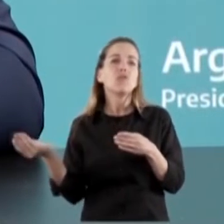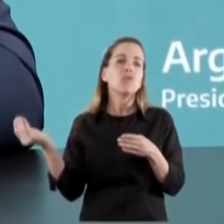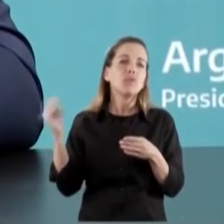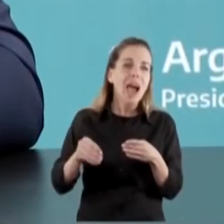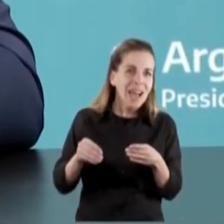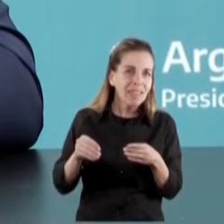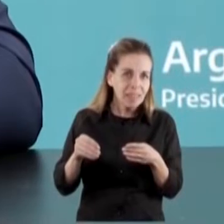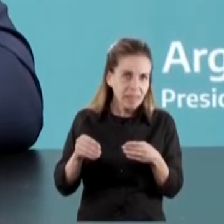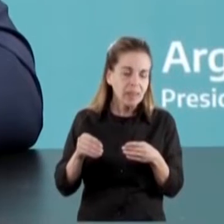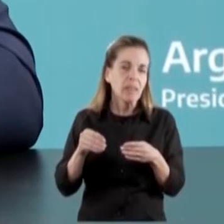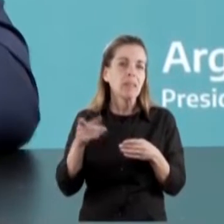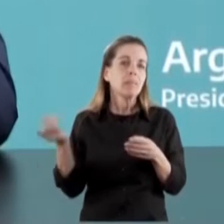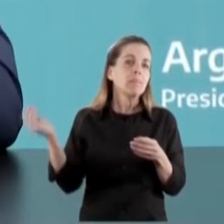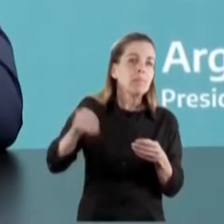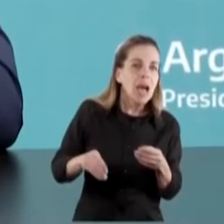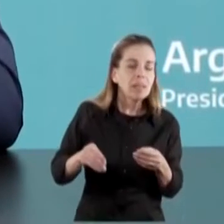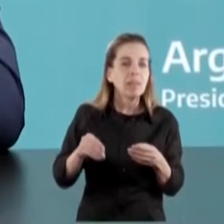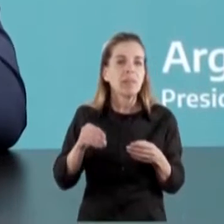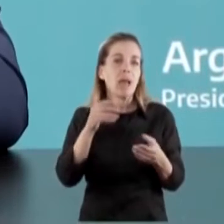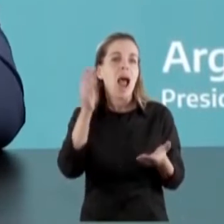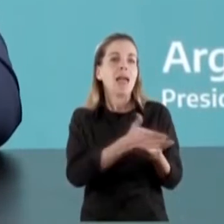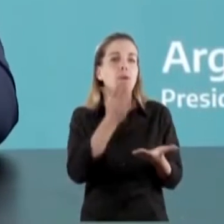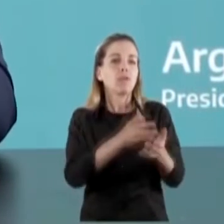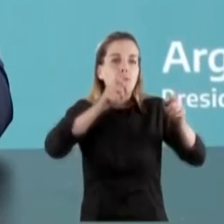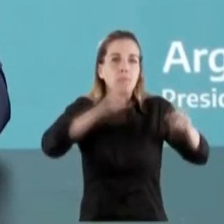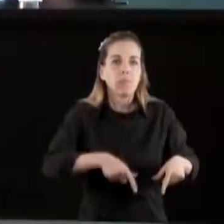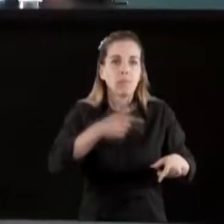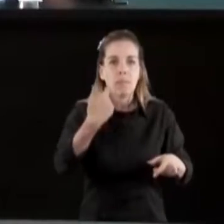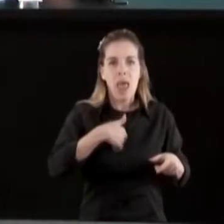que se va a aportar a la producción argentina.